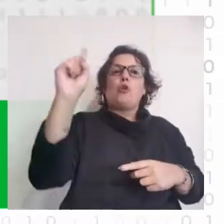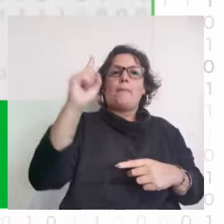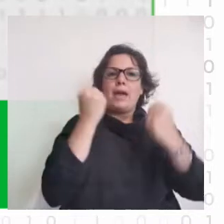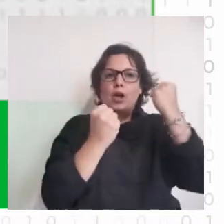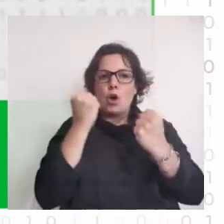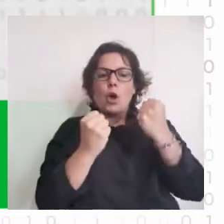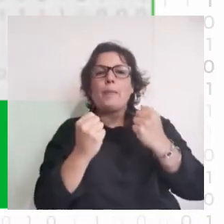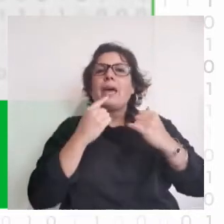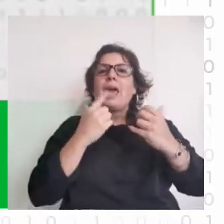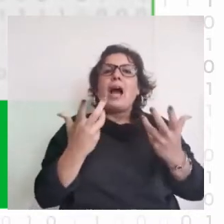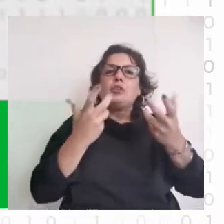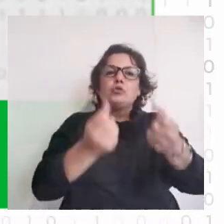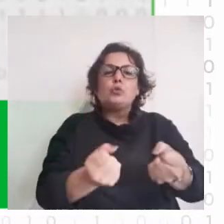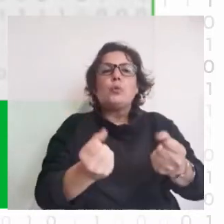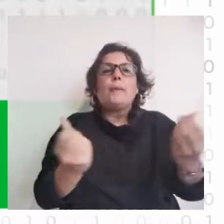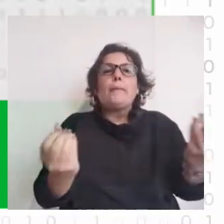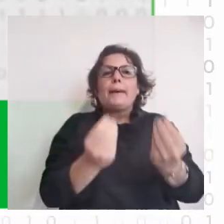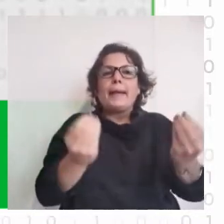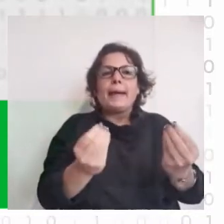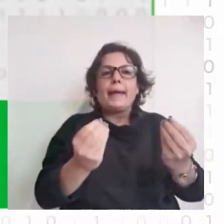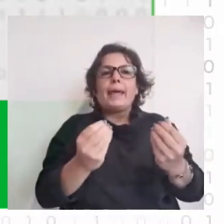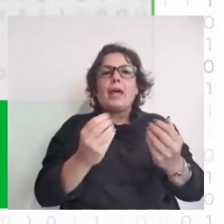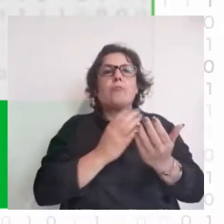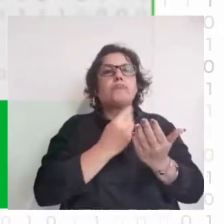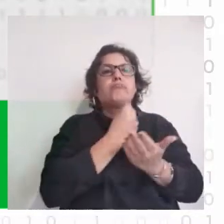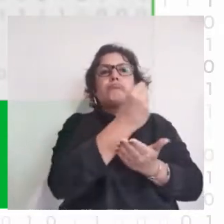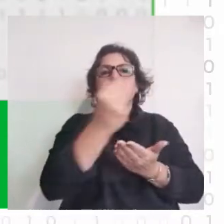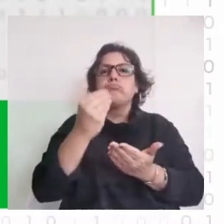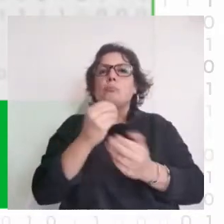que contribuye a que ocupemos lugares de tomas de decisión.